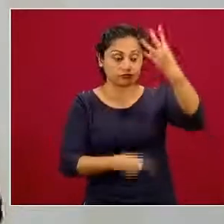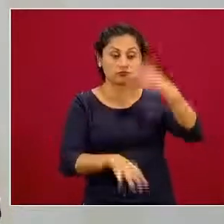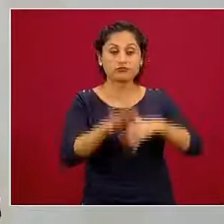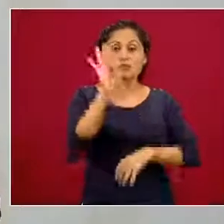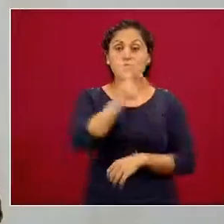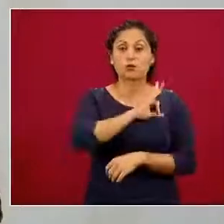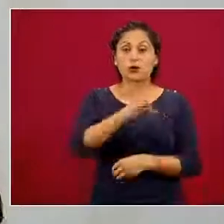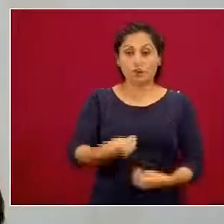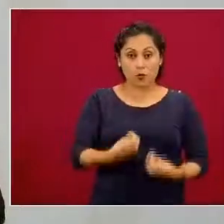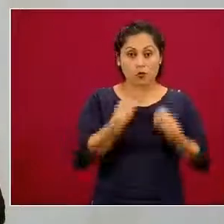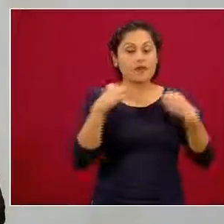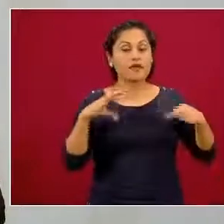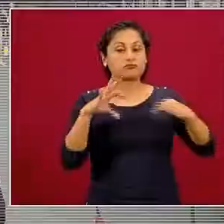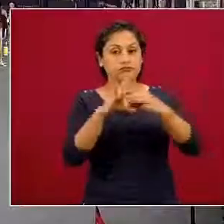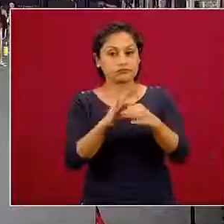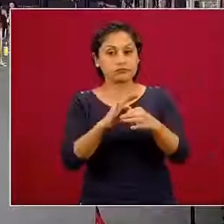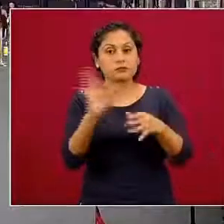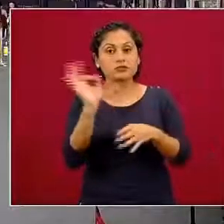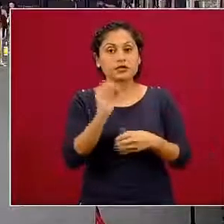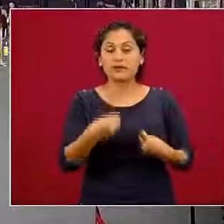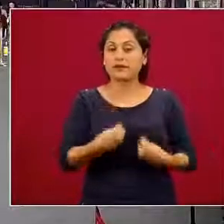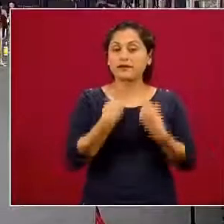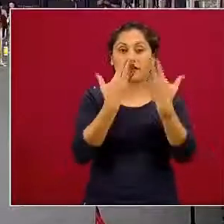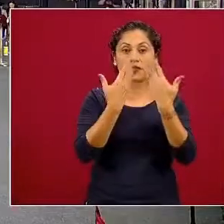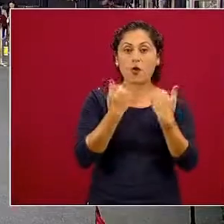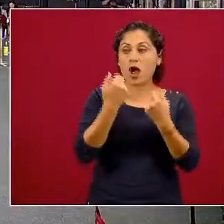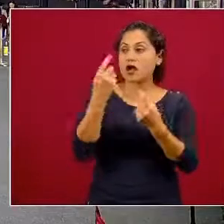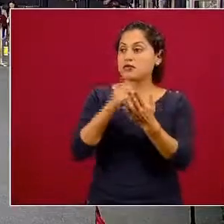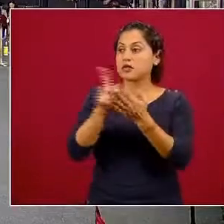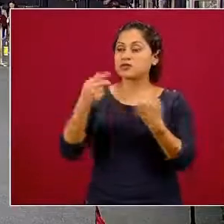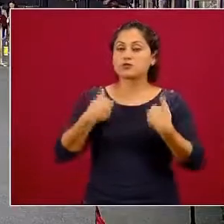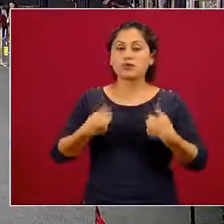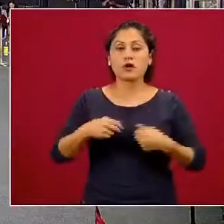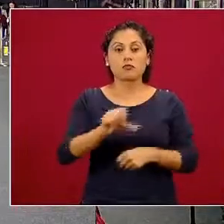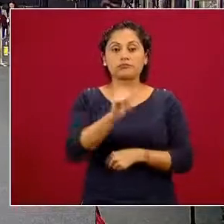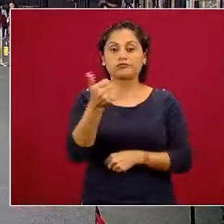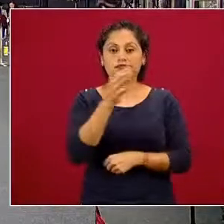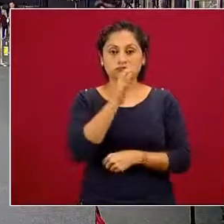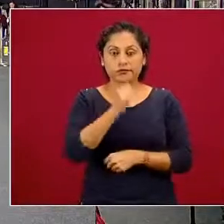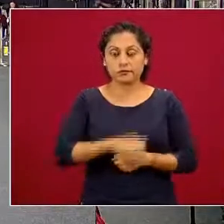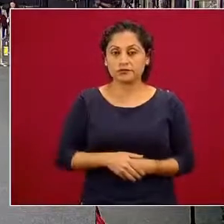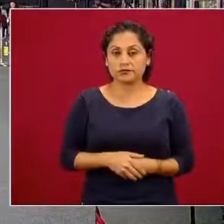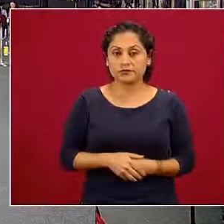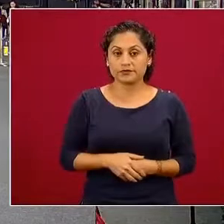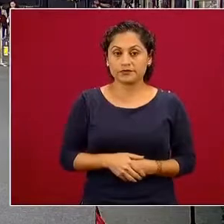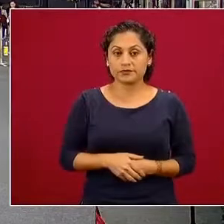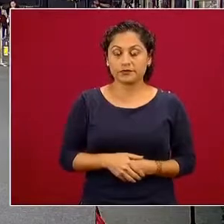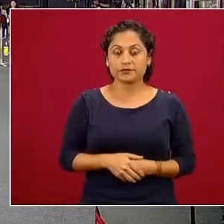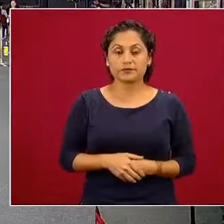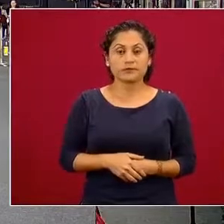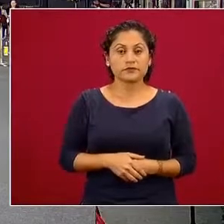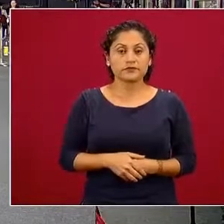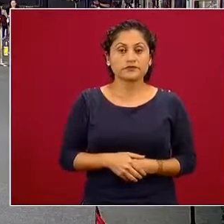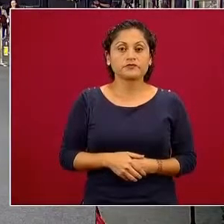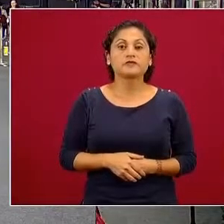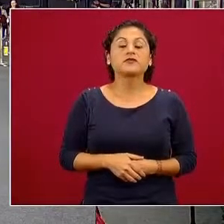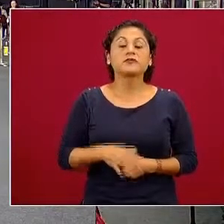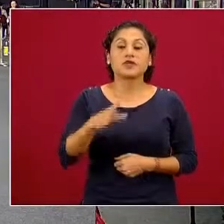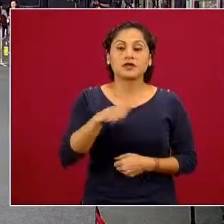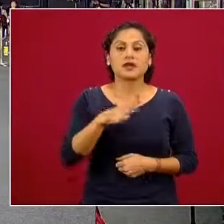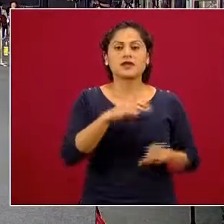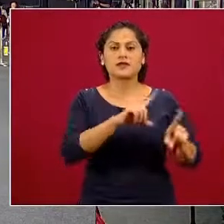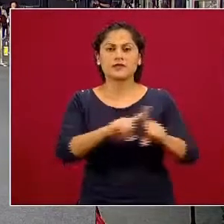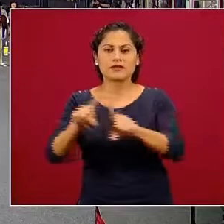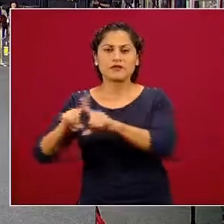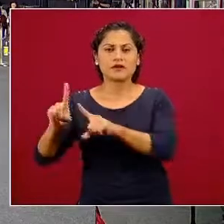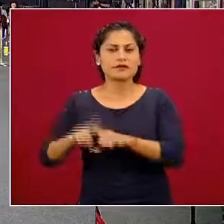demás no tendrían sentido. Existen diferentes tipos de factores que pueden contribuir al riesgo de suicidio.